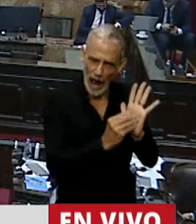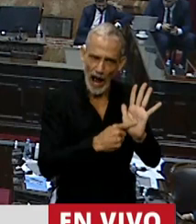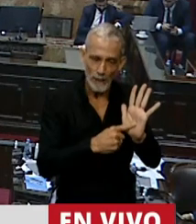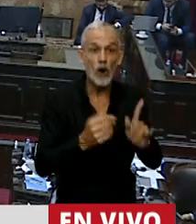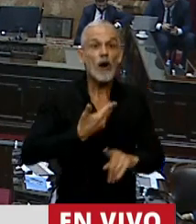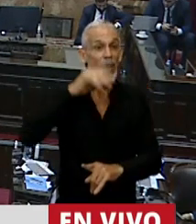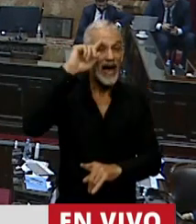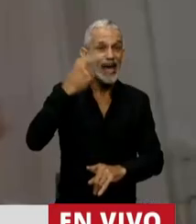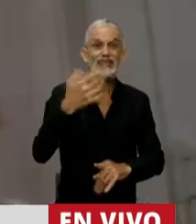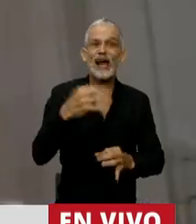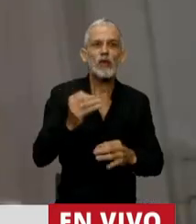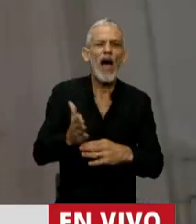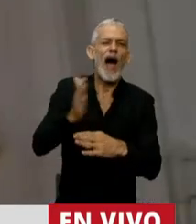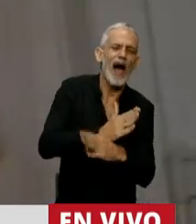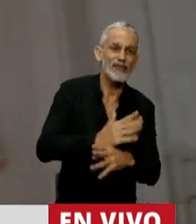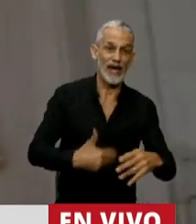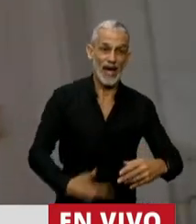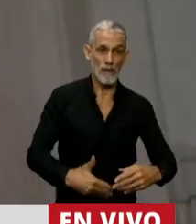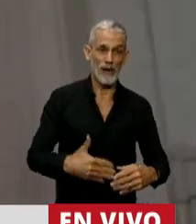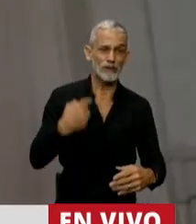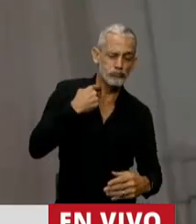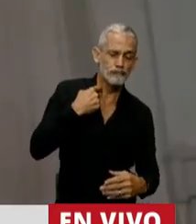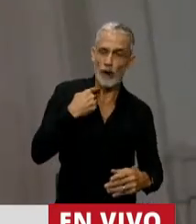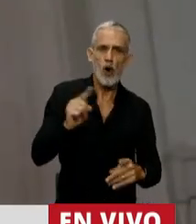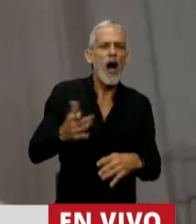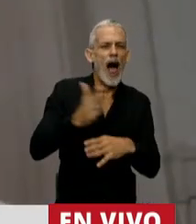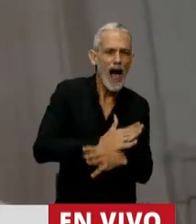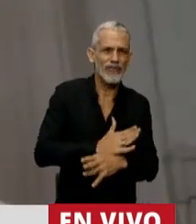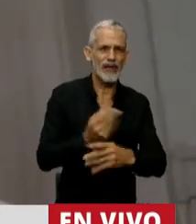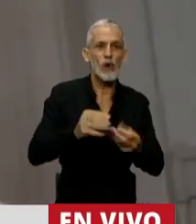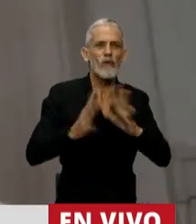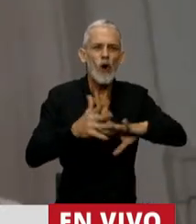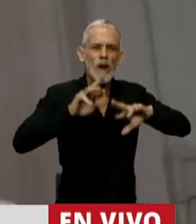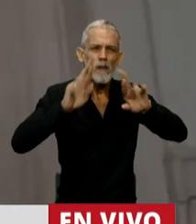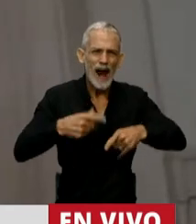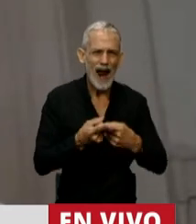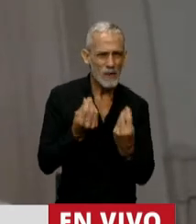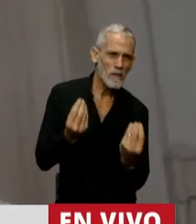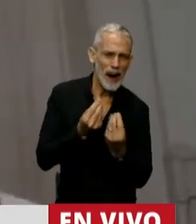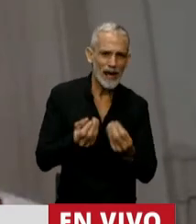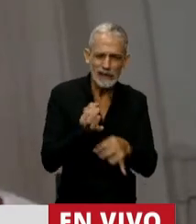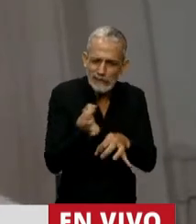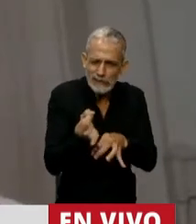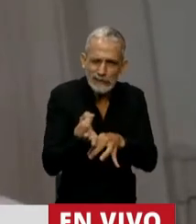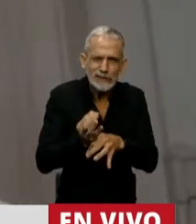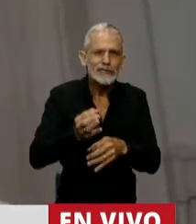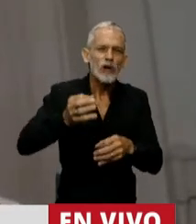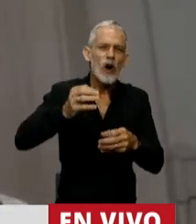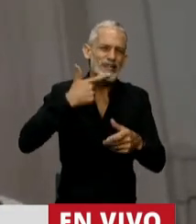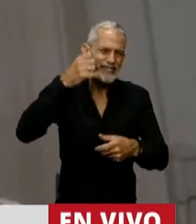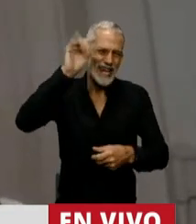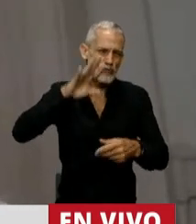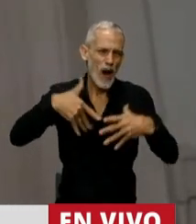Estado debe llegar antes que el embarazo no deseado implementando políticas públicas que fortalezcan la educación